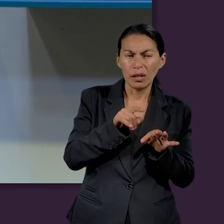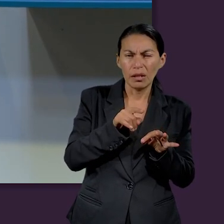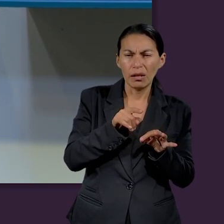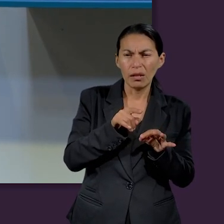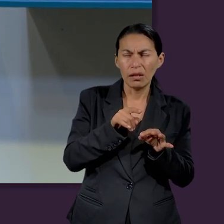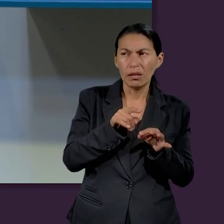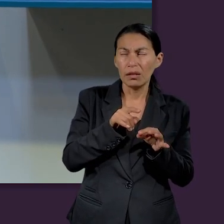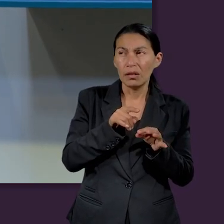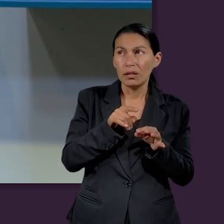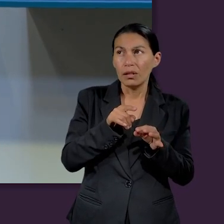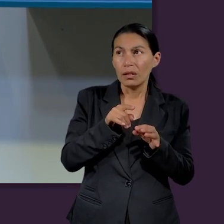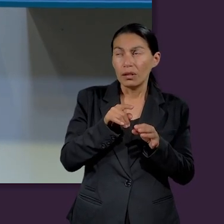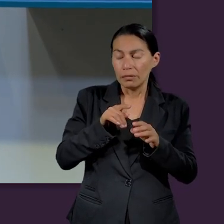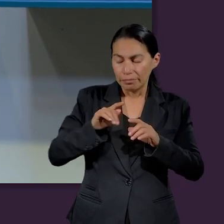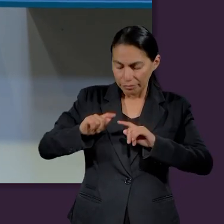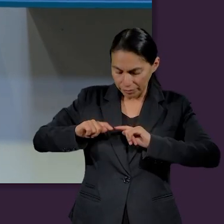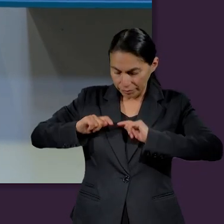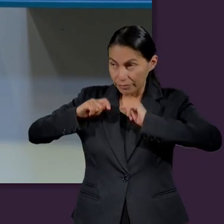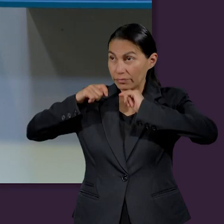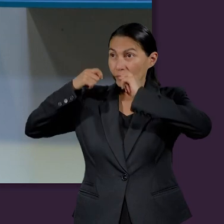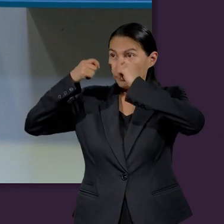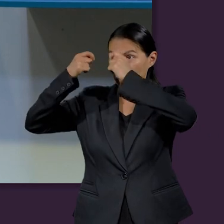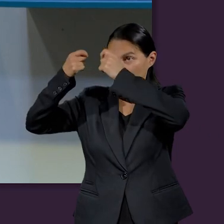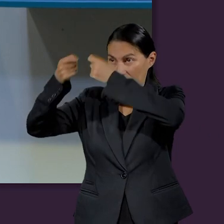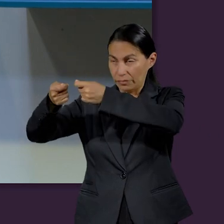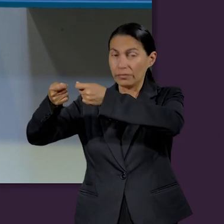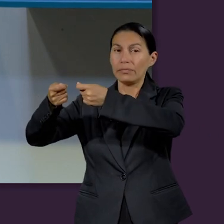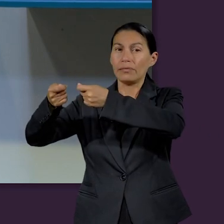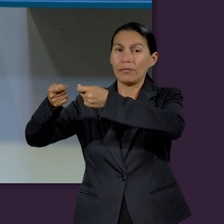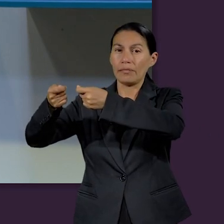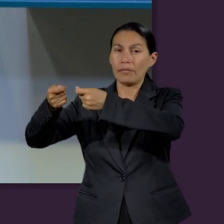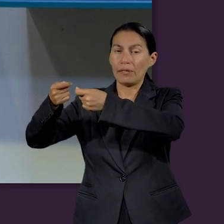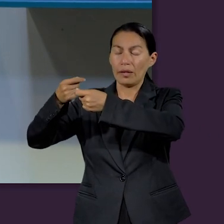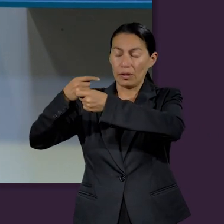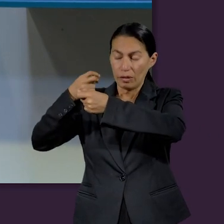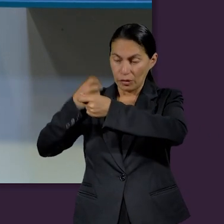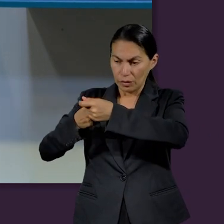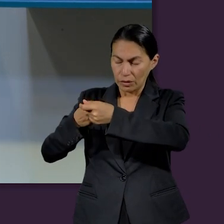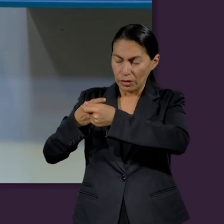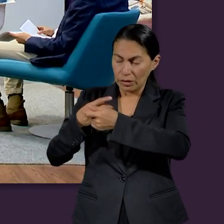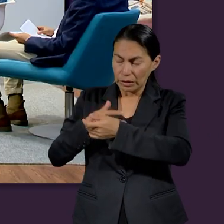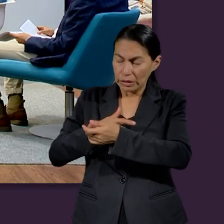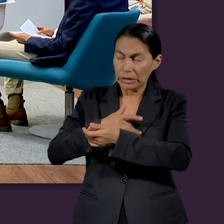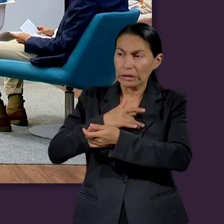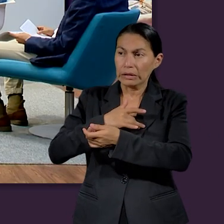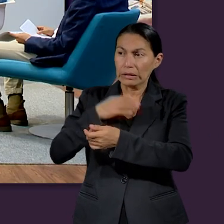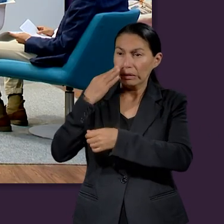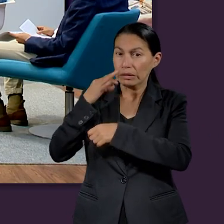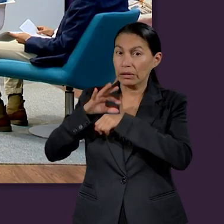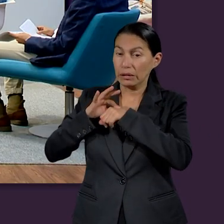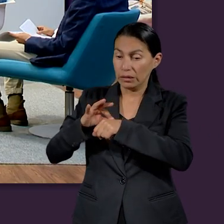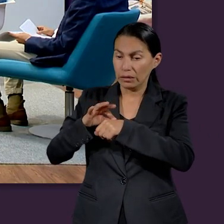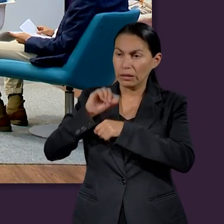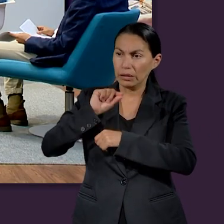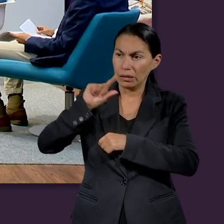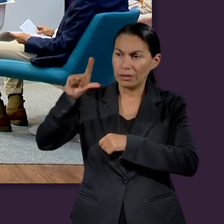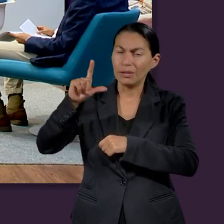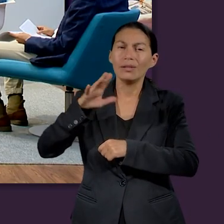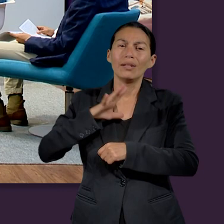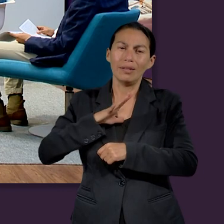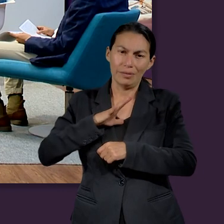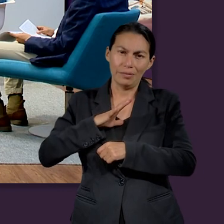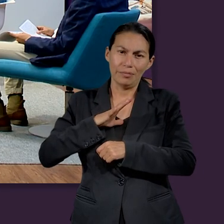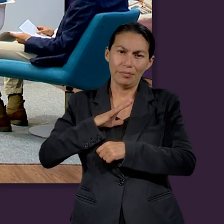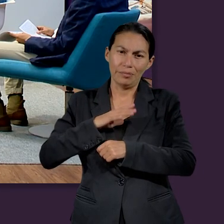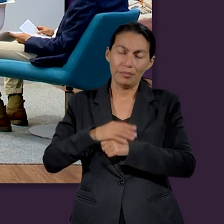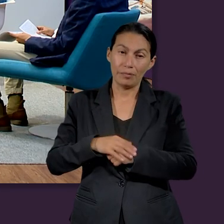someterse a Dios para poder visualizar esta realidad de